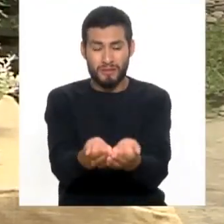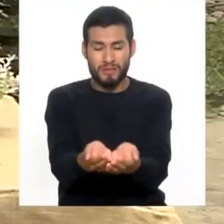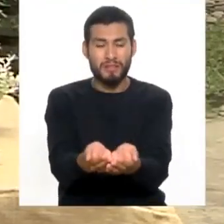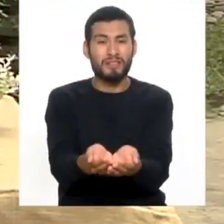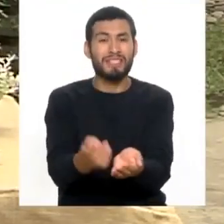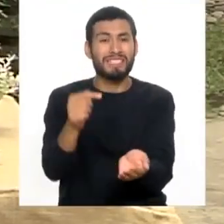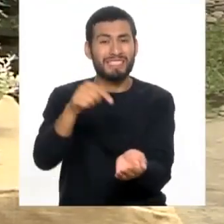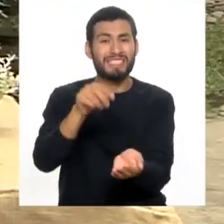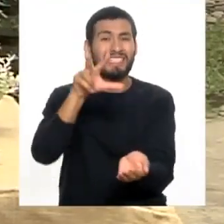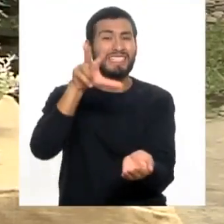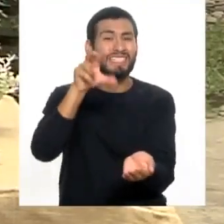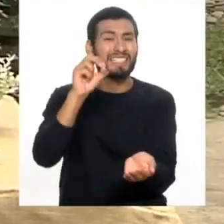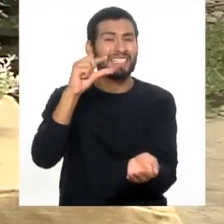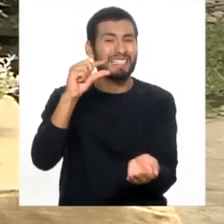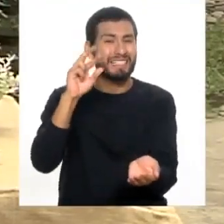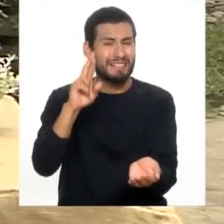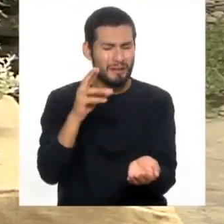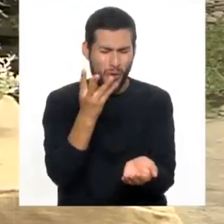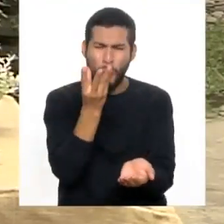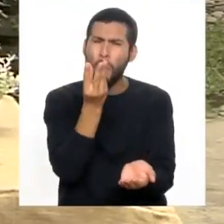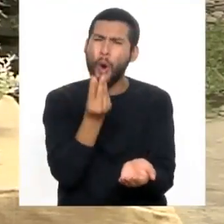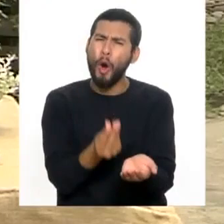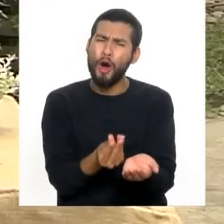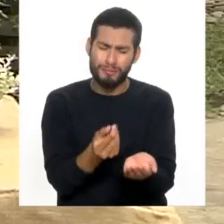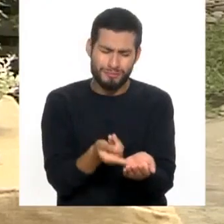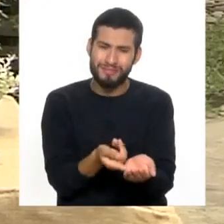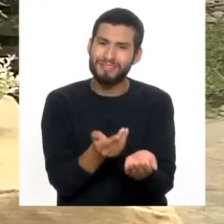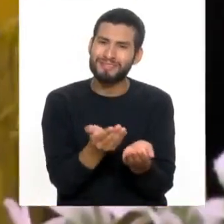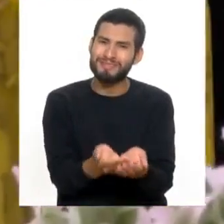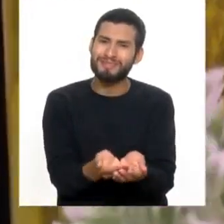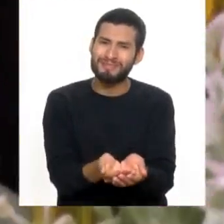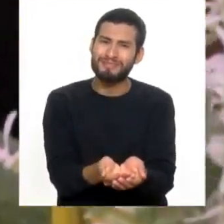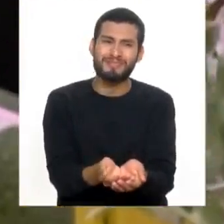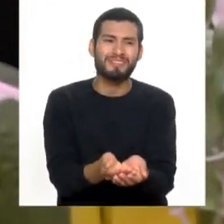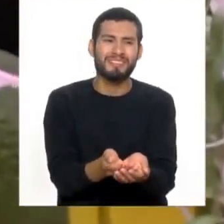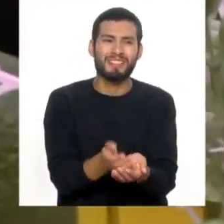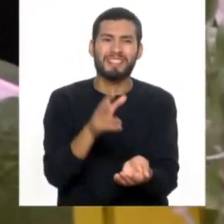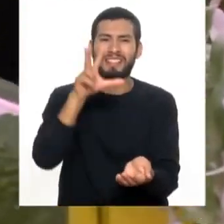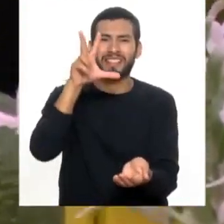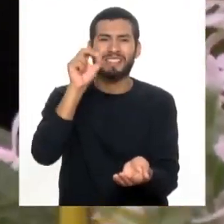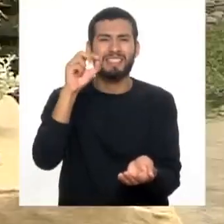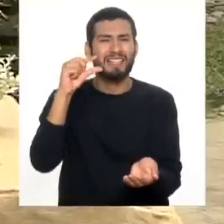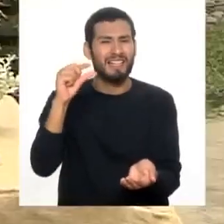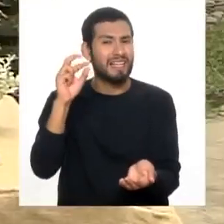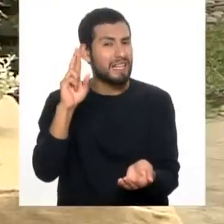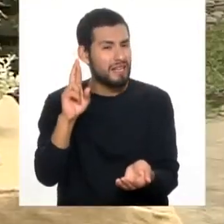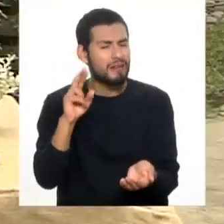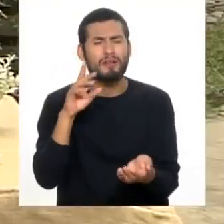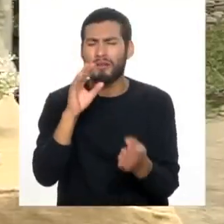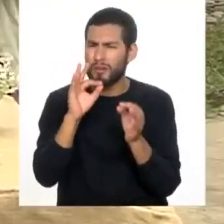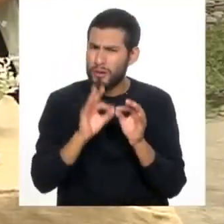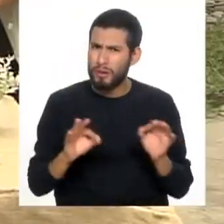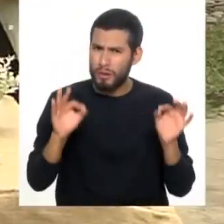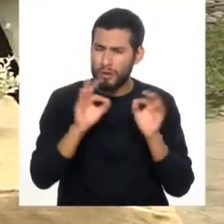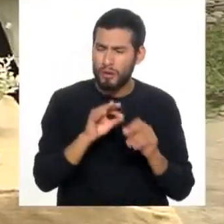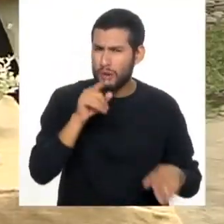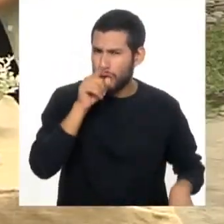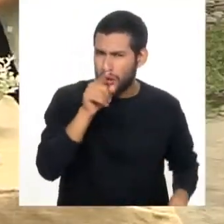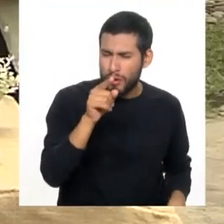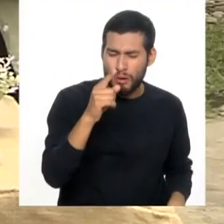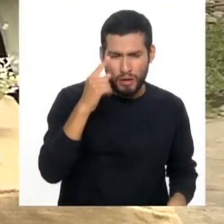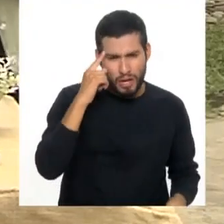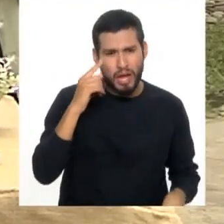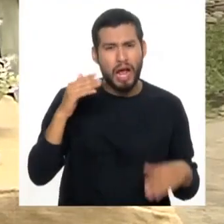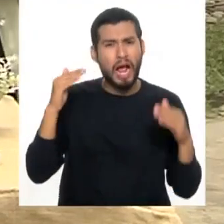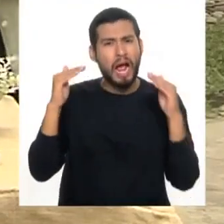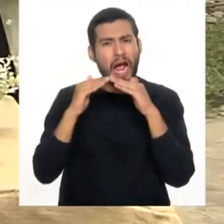lo que es. Es una nada. Es un puñito. Es un puñito. Son treinta gramos. Por eso es importante que ustedes tengan una balancita